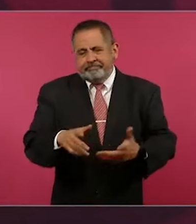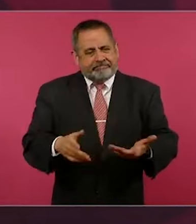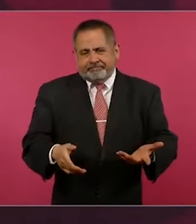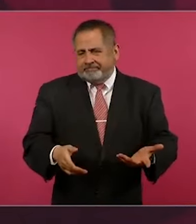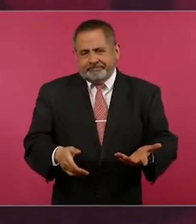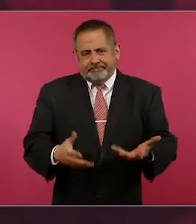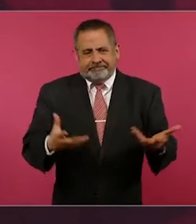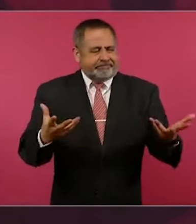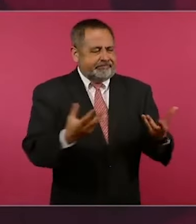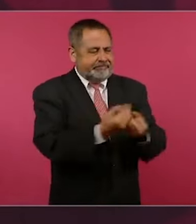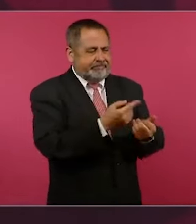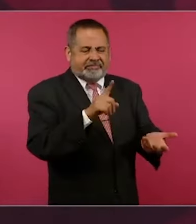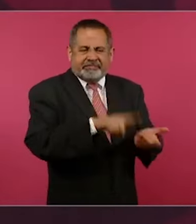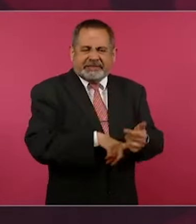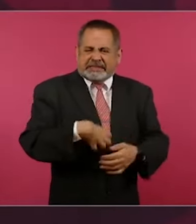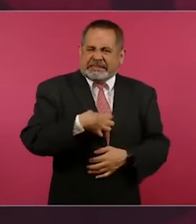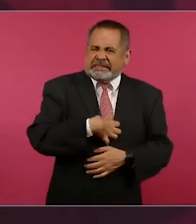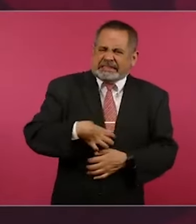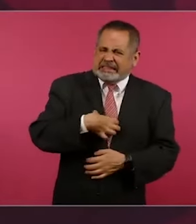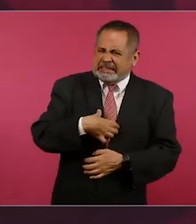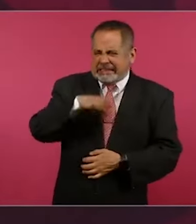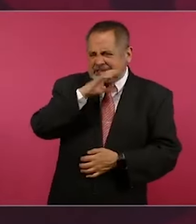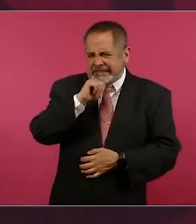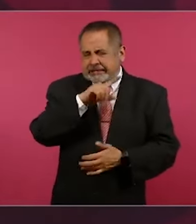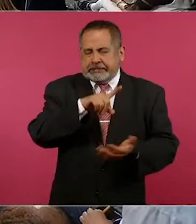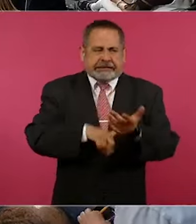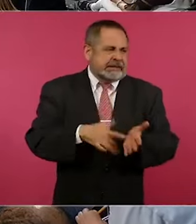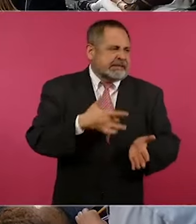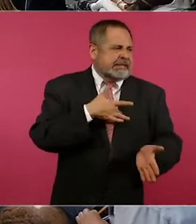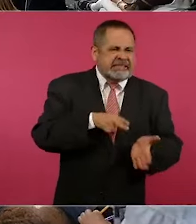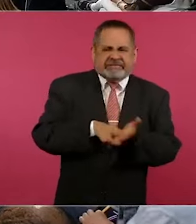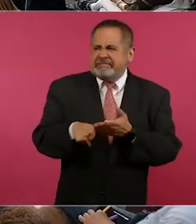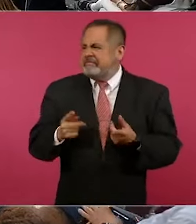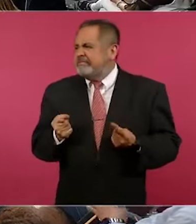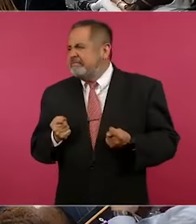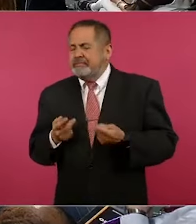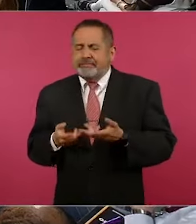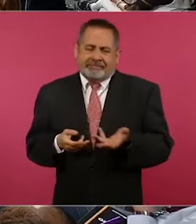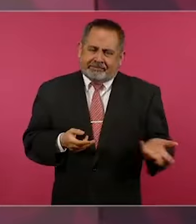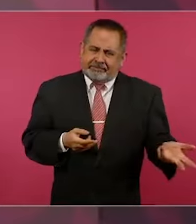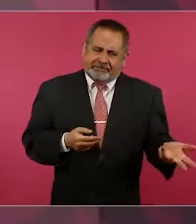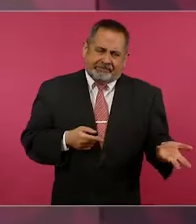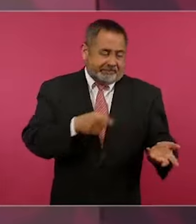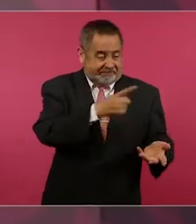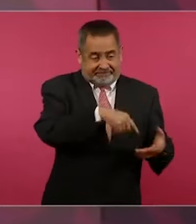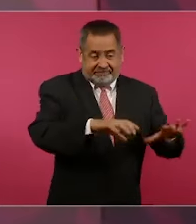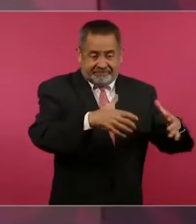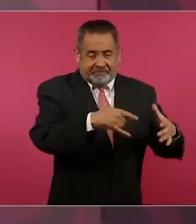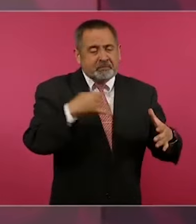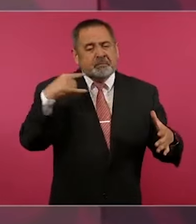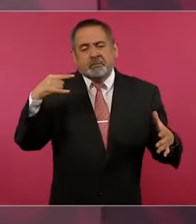gente de malas entrañas, en gente hipócrita